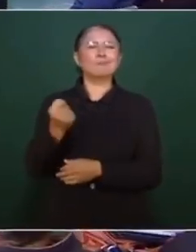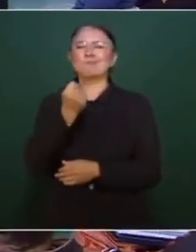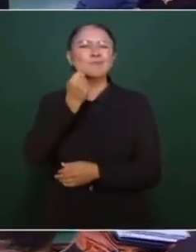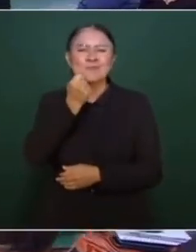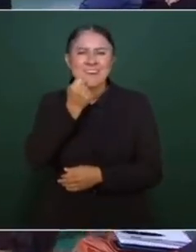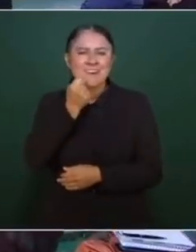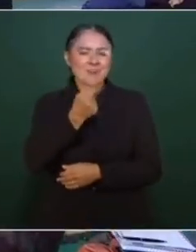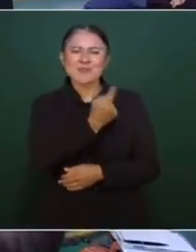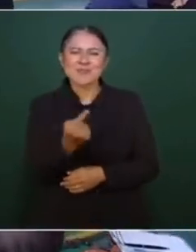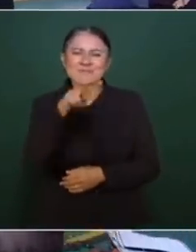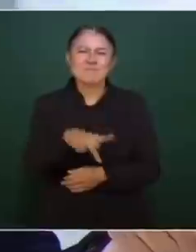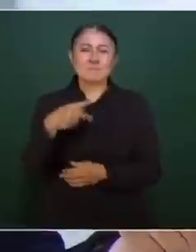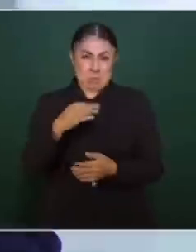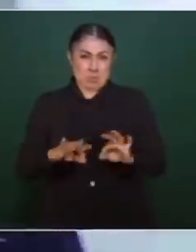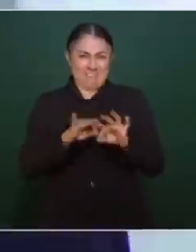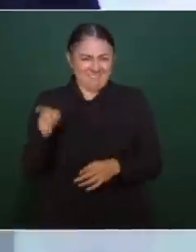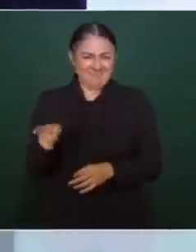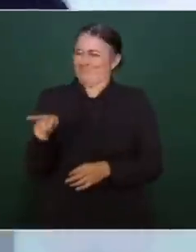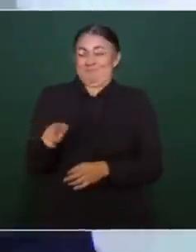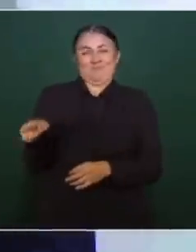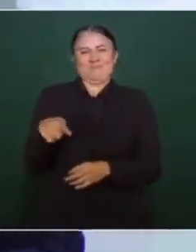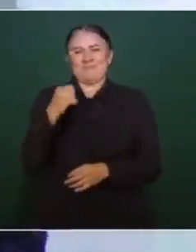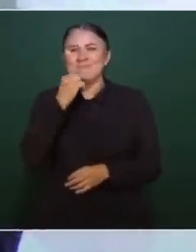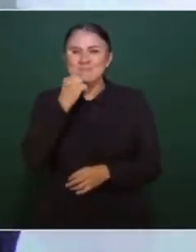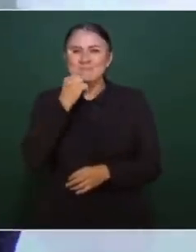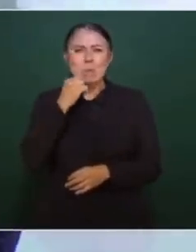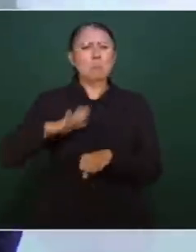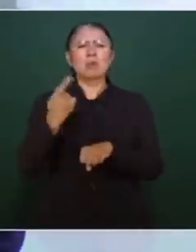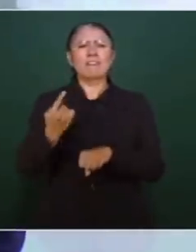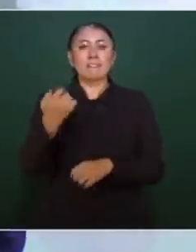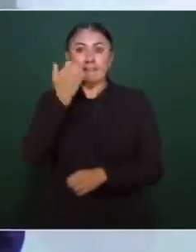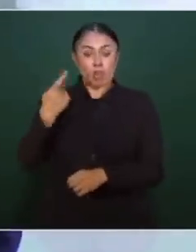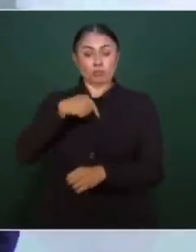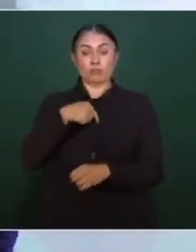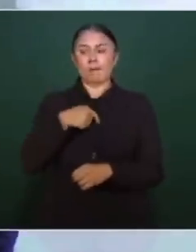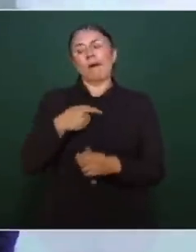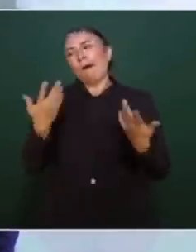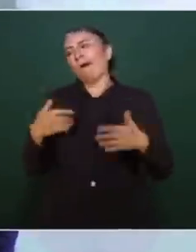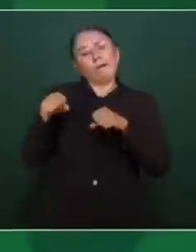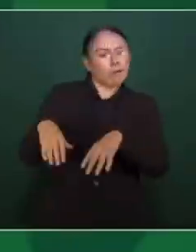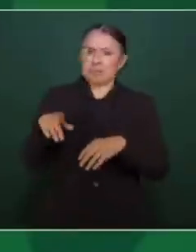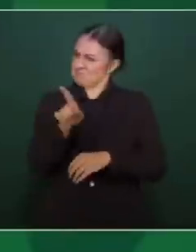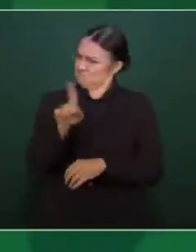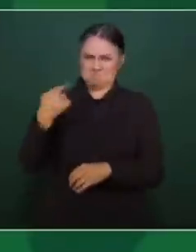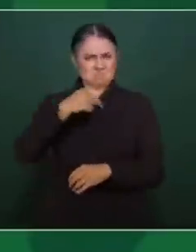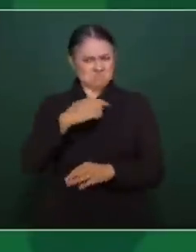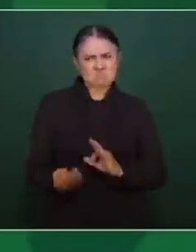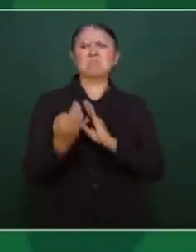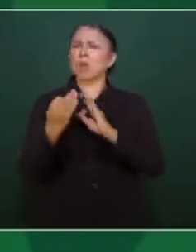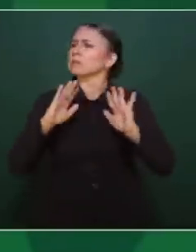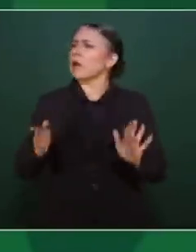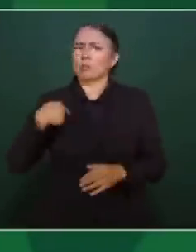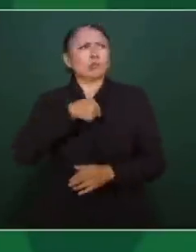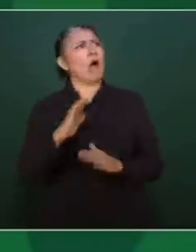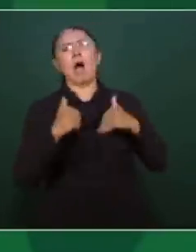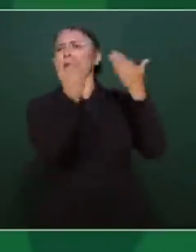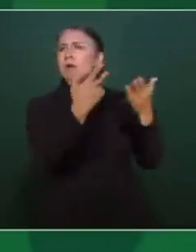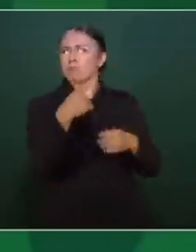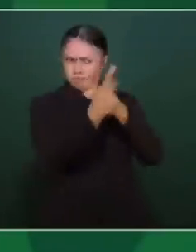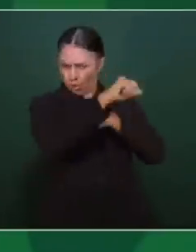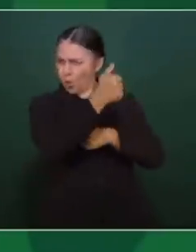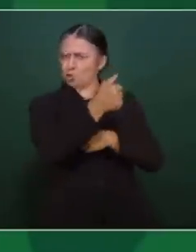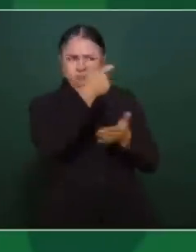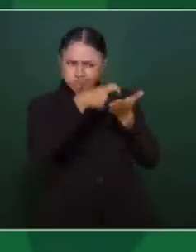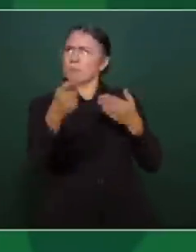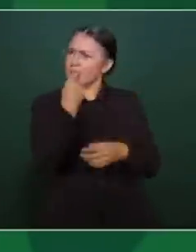exponer a los niños nada, con el propósito de que nosotros diéramos marcha atrás. Y dijimos, no, ya estamos comprando los medicamentos afuera, pero